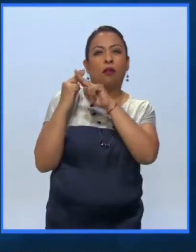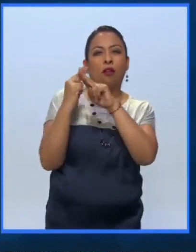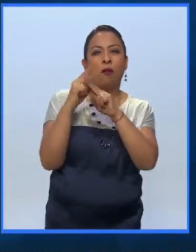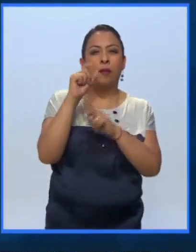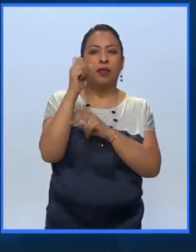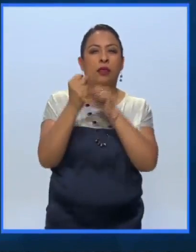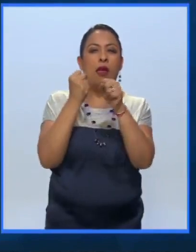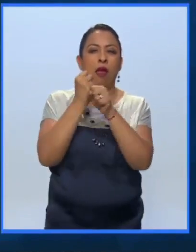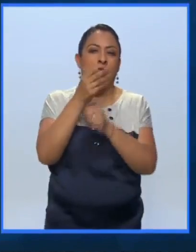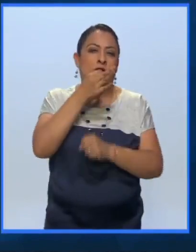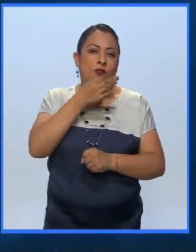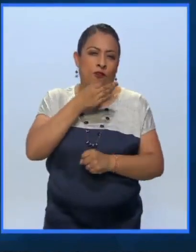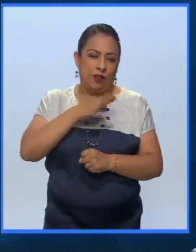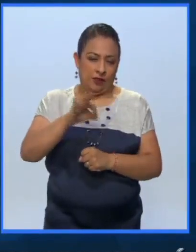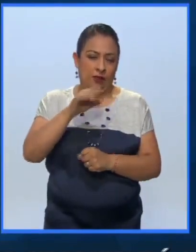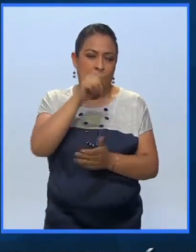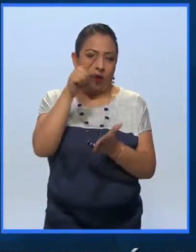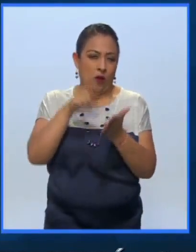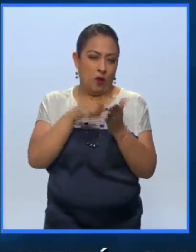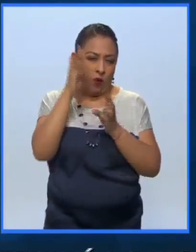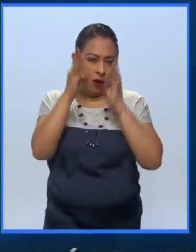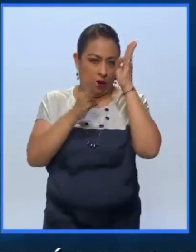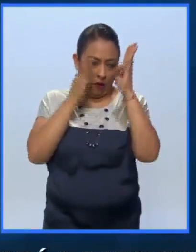años de la creación de Frank Gehry.